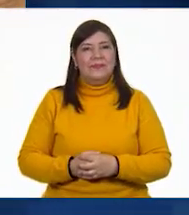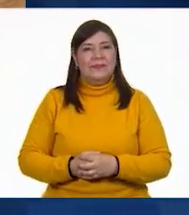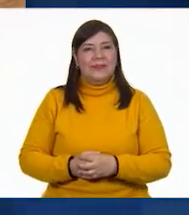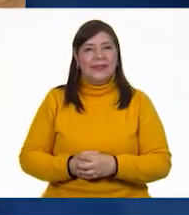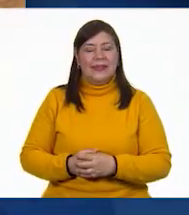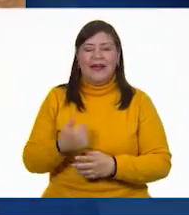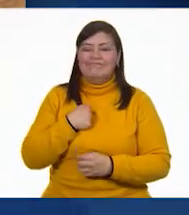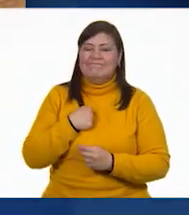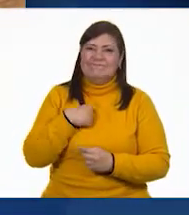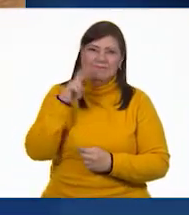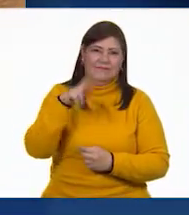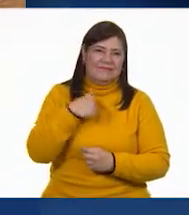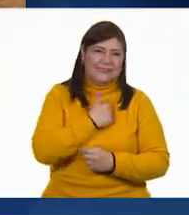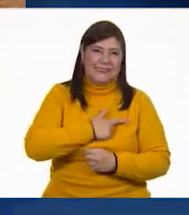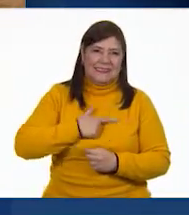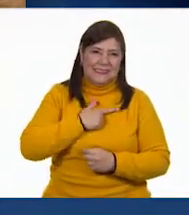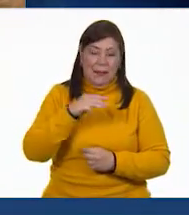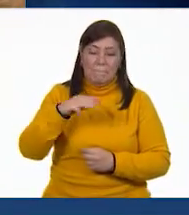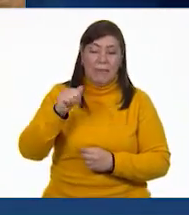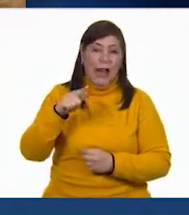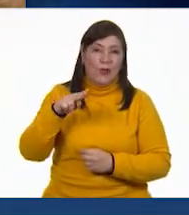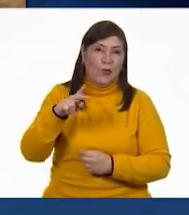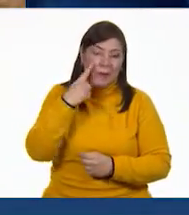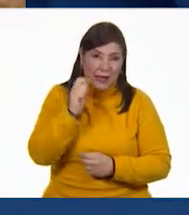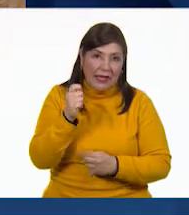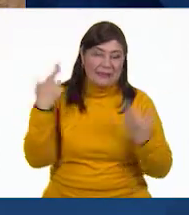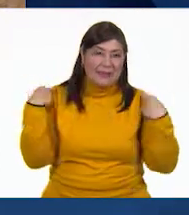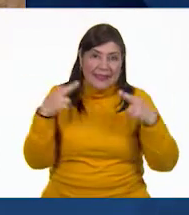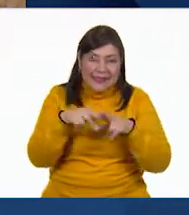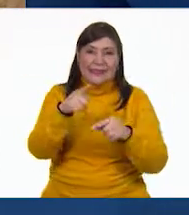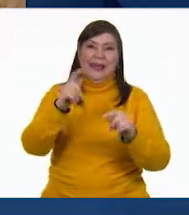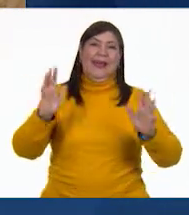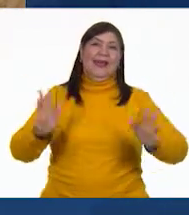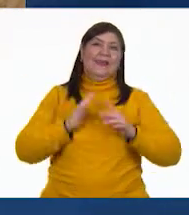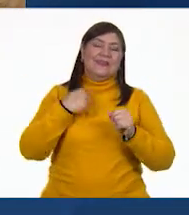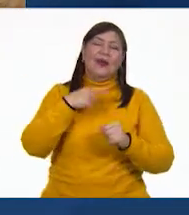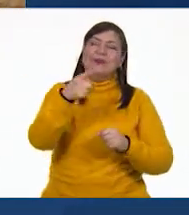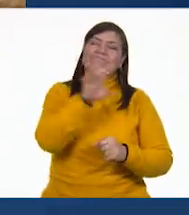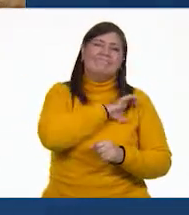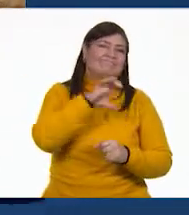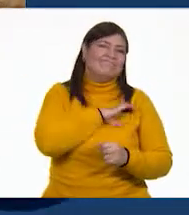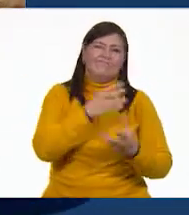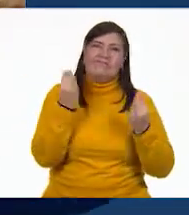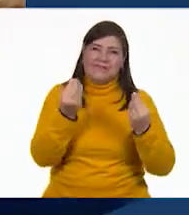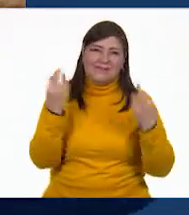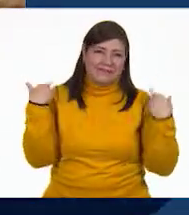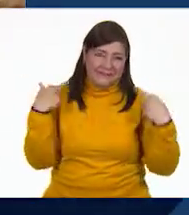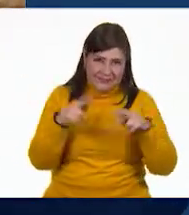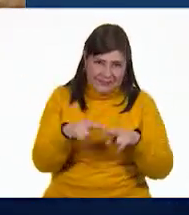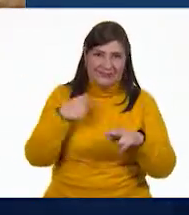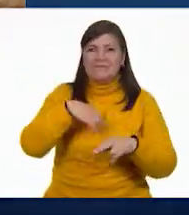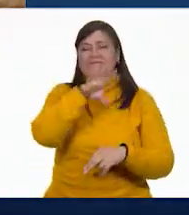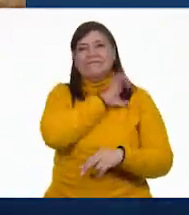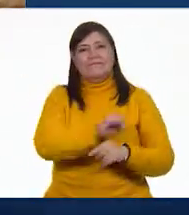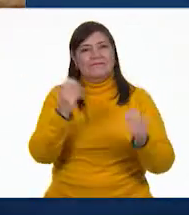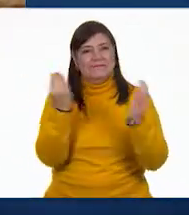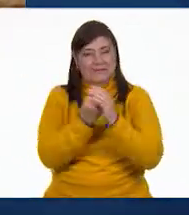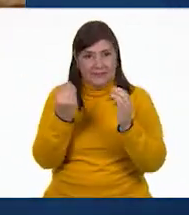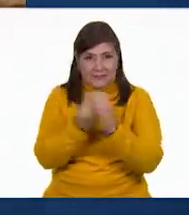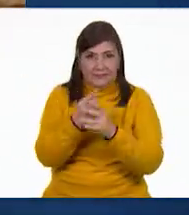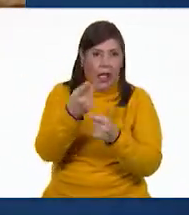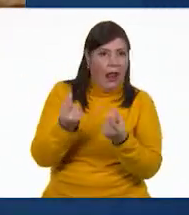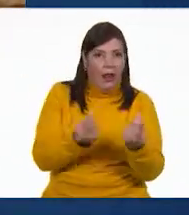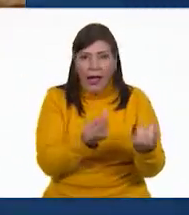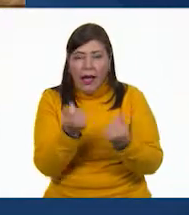Me encantó ver a mi maestra María Lisa en televisión. Para mí fue una sorpresa muy grande, la quiero muchísimo. Me encantan sus clases. Es muy